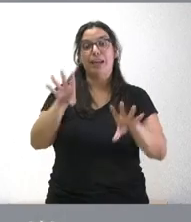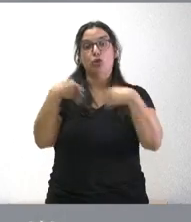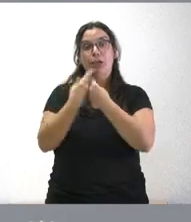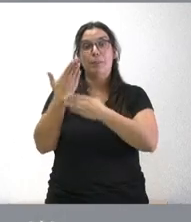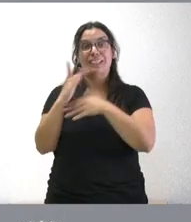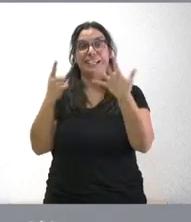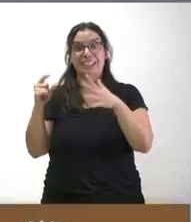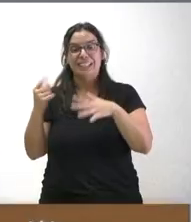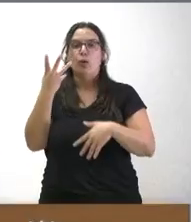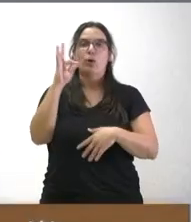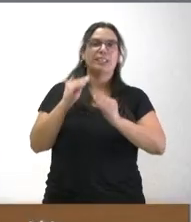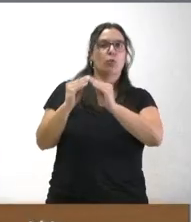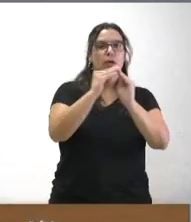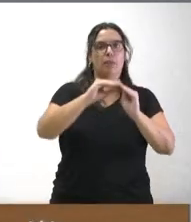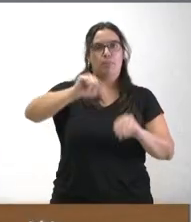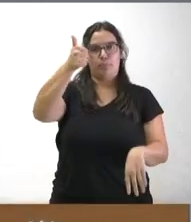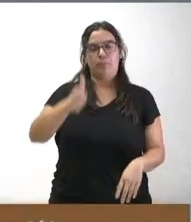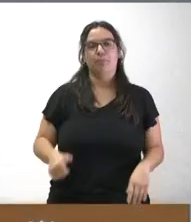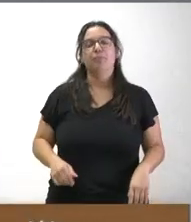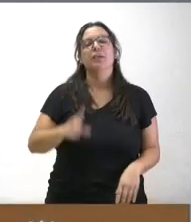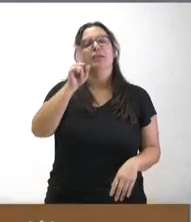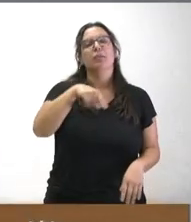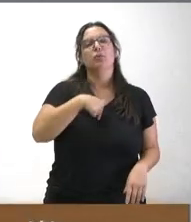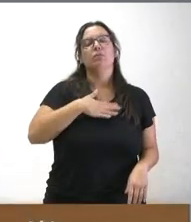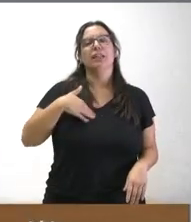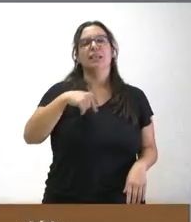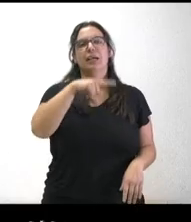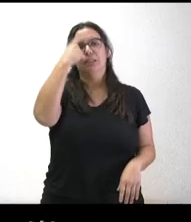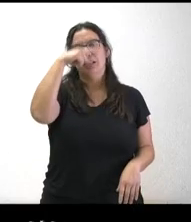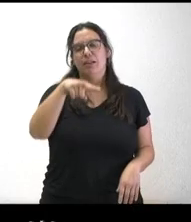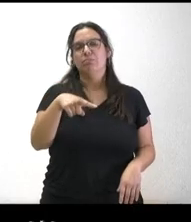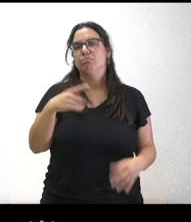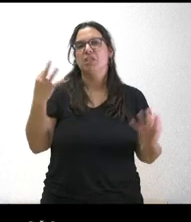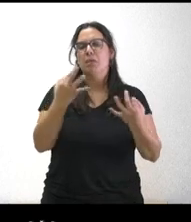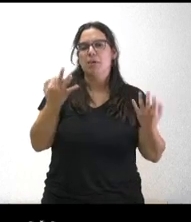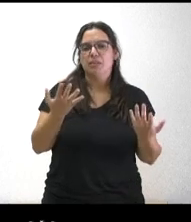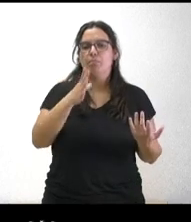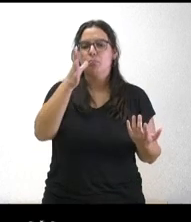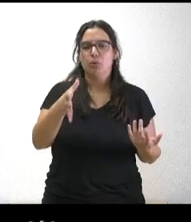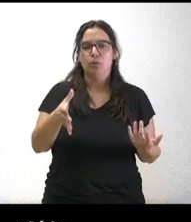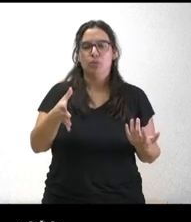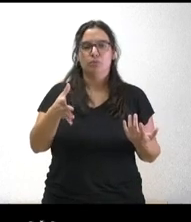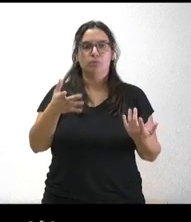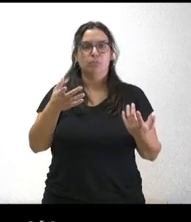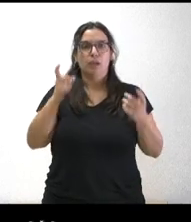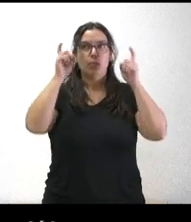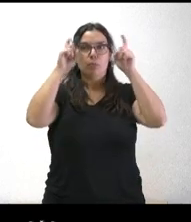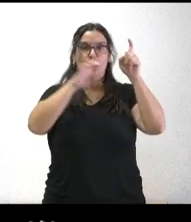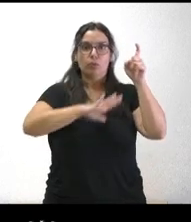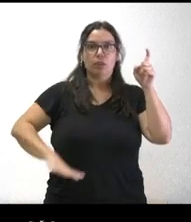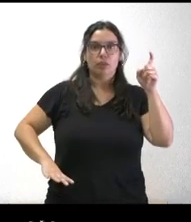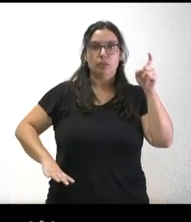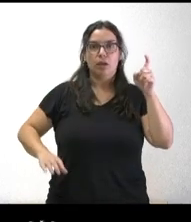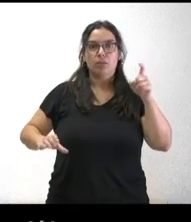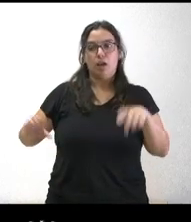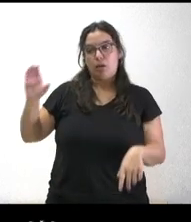presentaron Por otra parte quería saber qué está pasando por qué los docentes interinos no han cobrado la